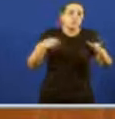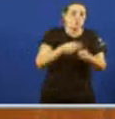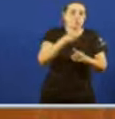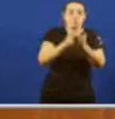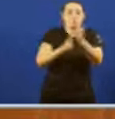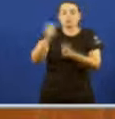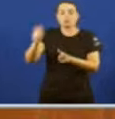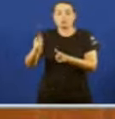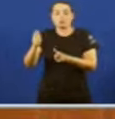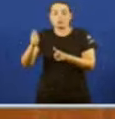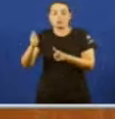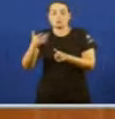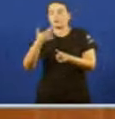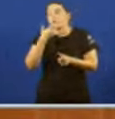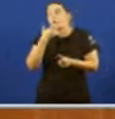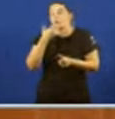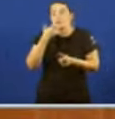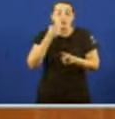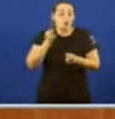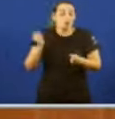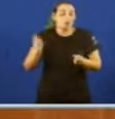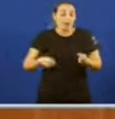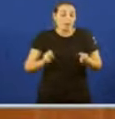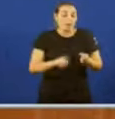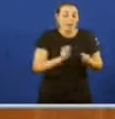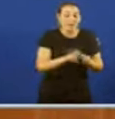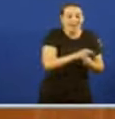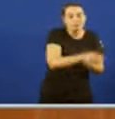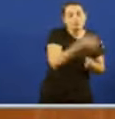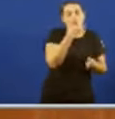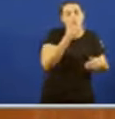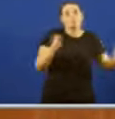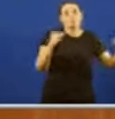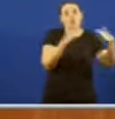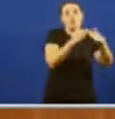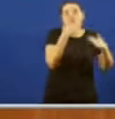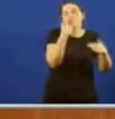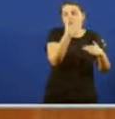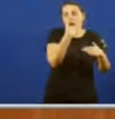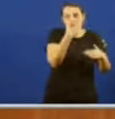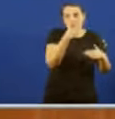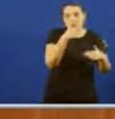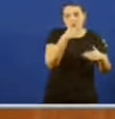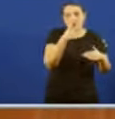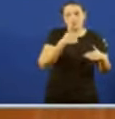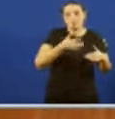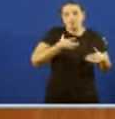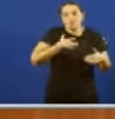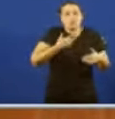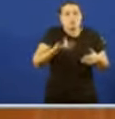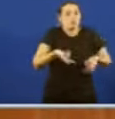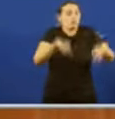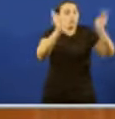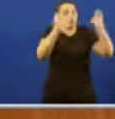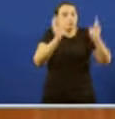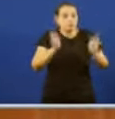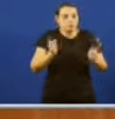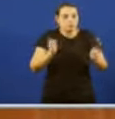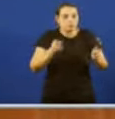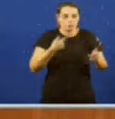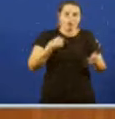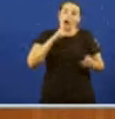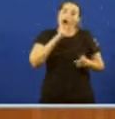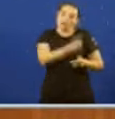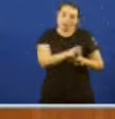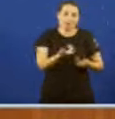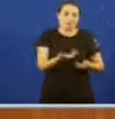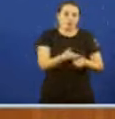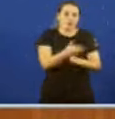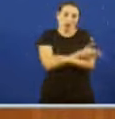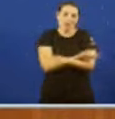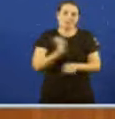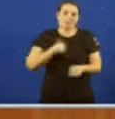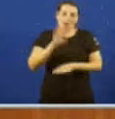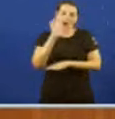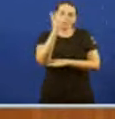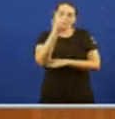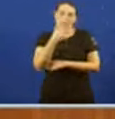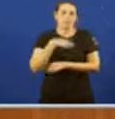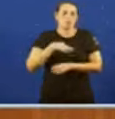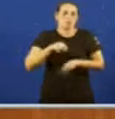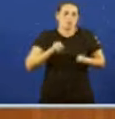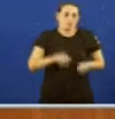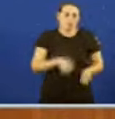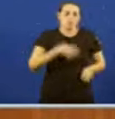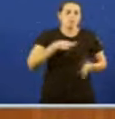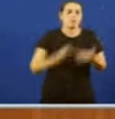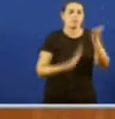centos Que facían sendeirismo, fosen o monte Puido haber unha catástrofe aí na maior que a que houbo Señor presidente, respalda vostede a actuación